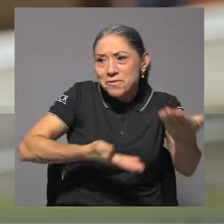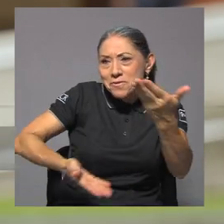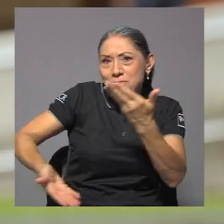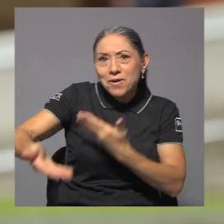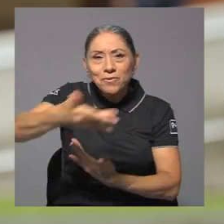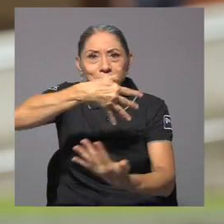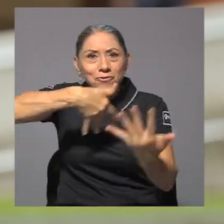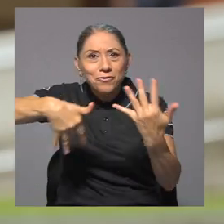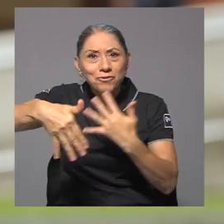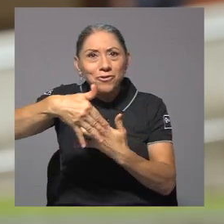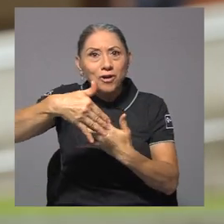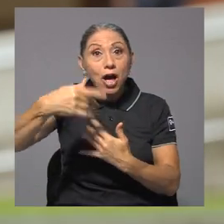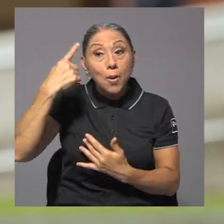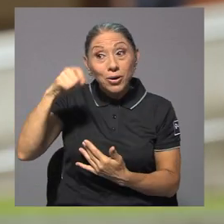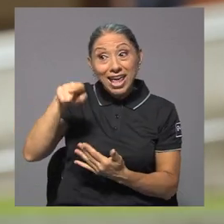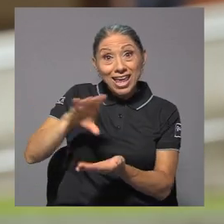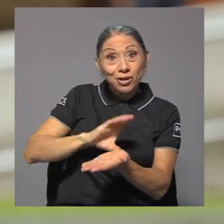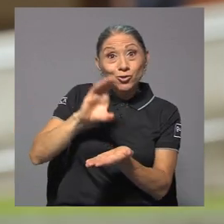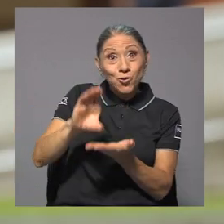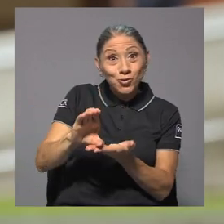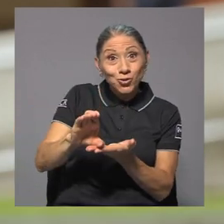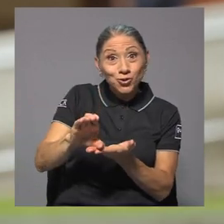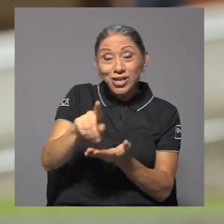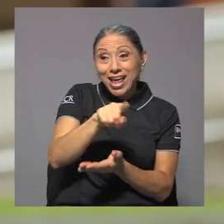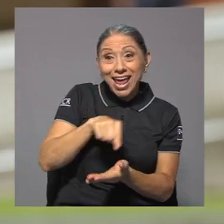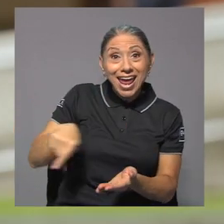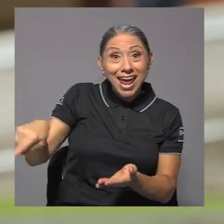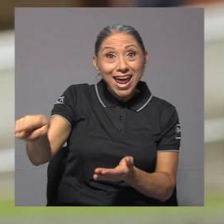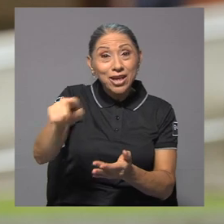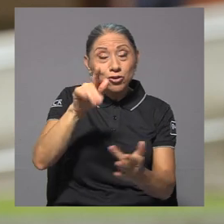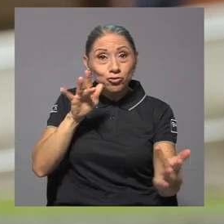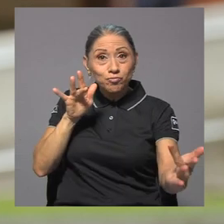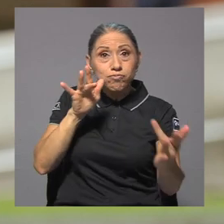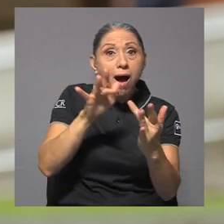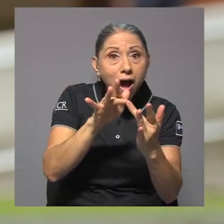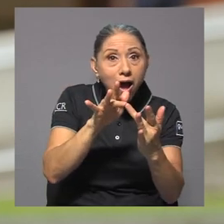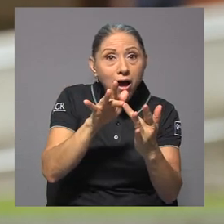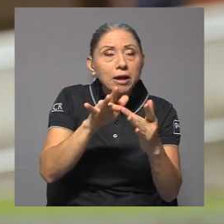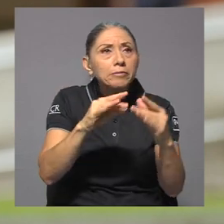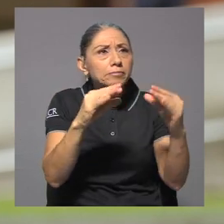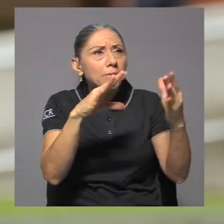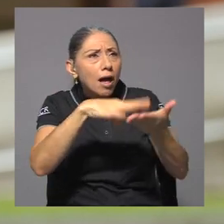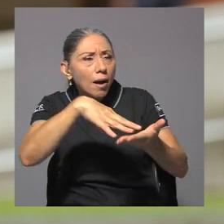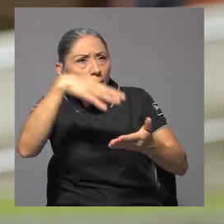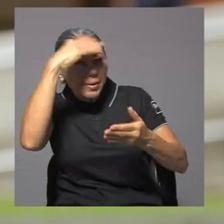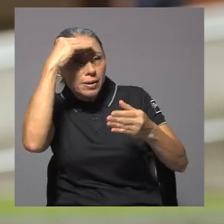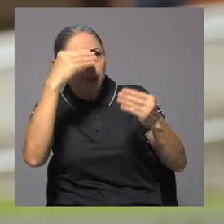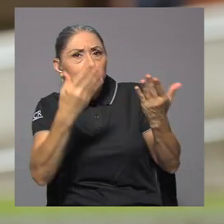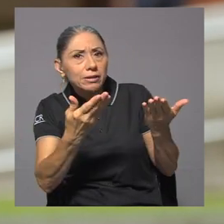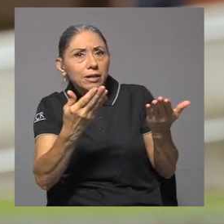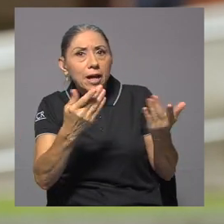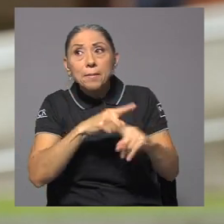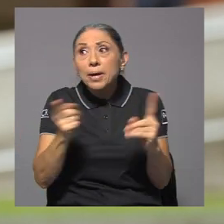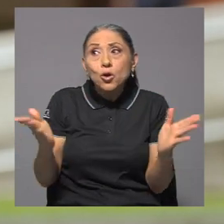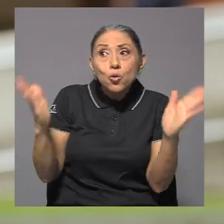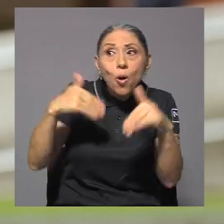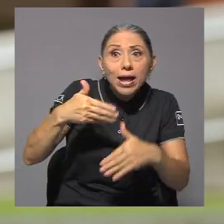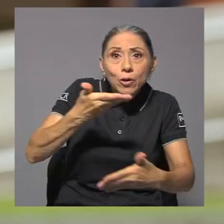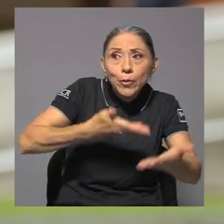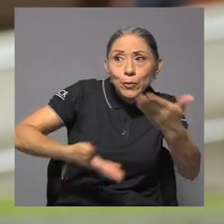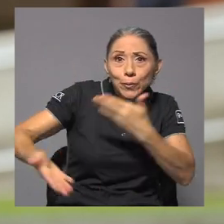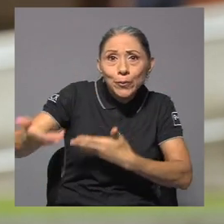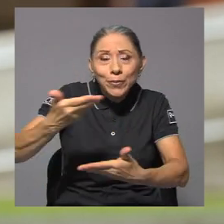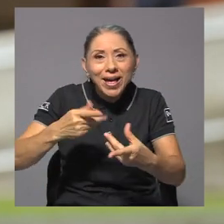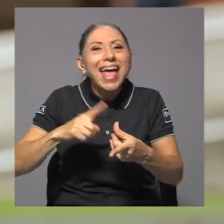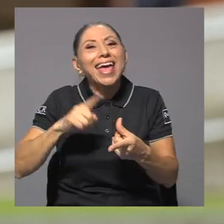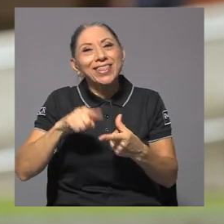cursos ellos, pues, entran y reciben la parte del curso y solamente, digamos, no tienen como un espacio para interactuar.